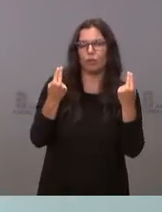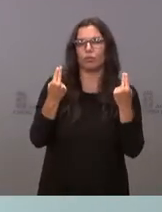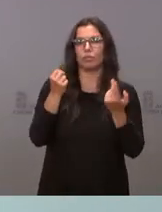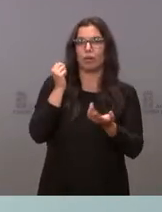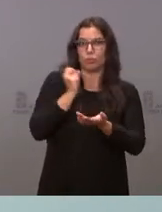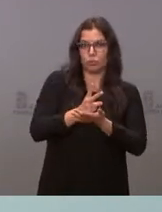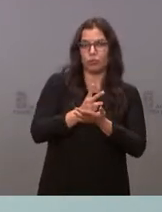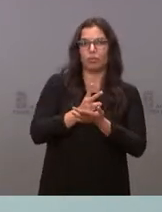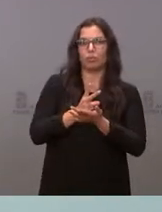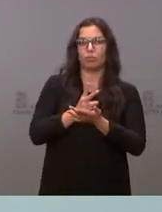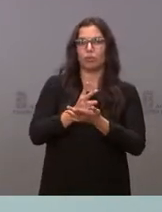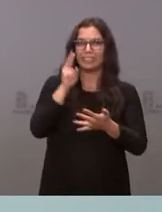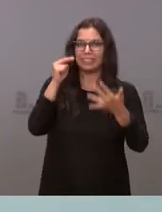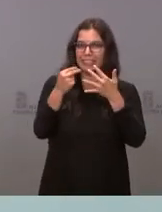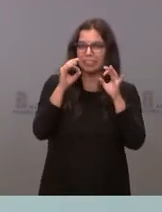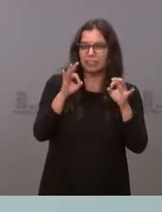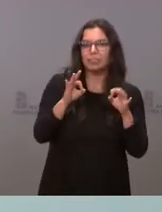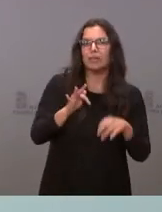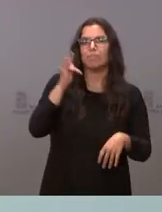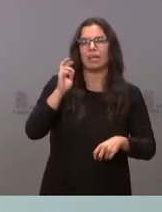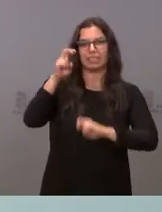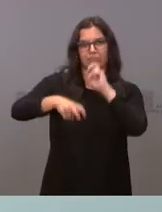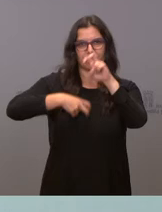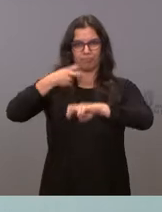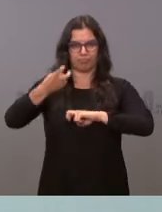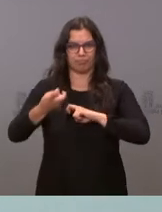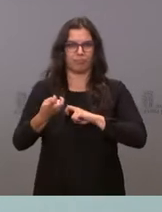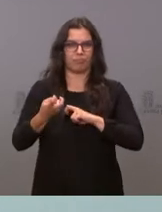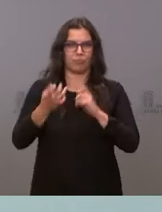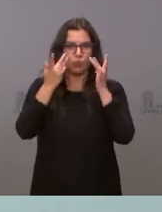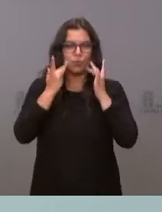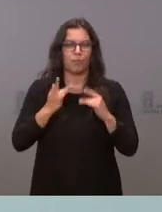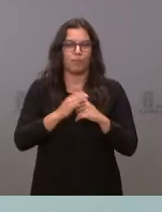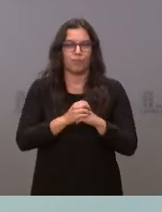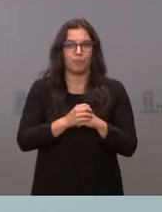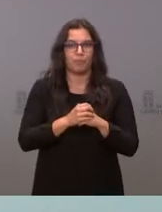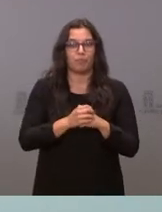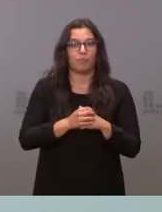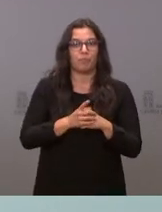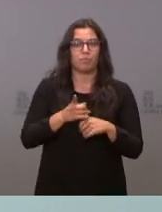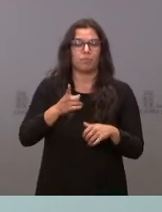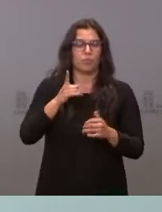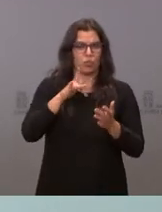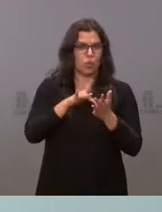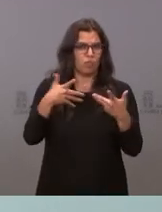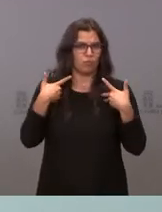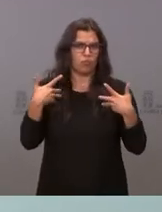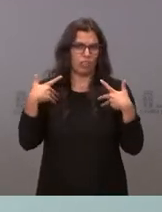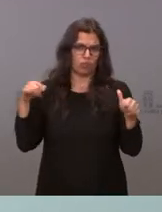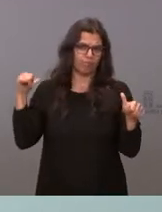apostando por la transparencia y por la regeneración. Hemos sufrido y aún seguimos sufriendo,